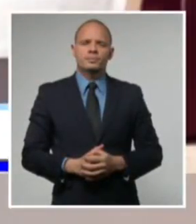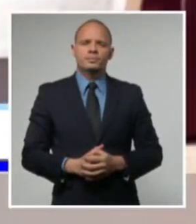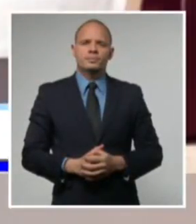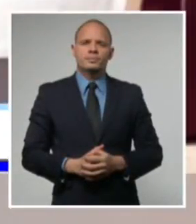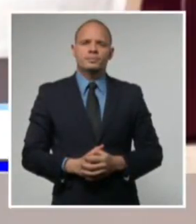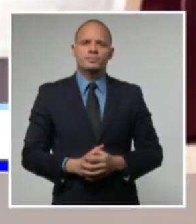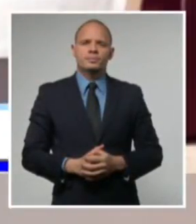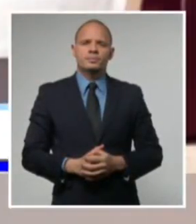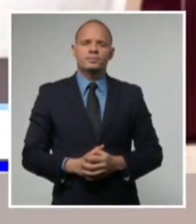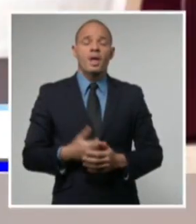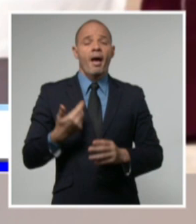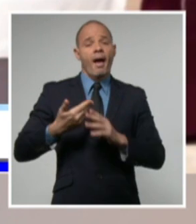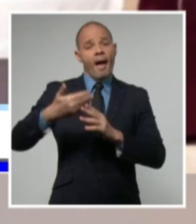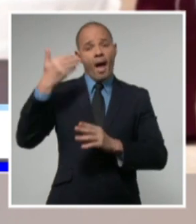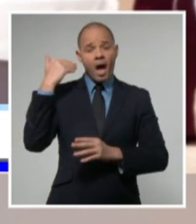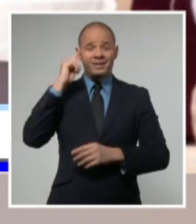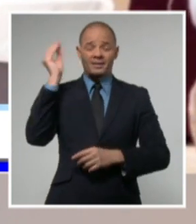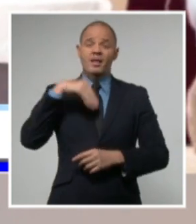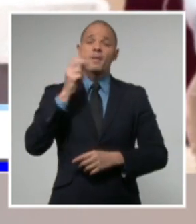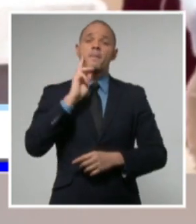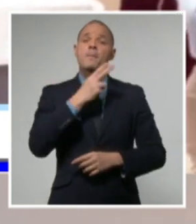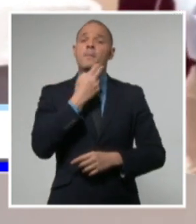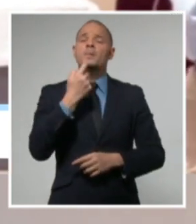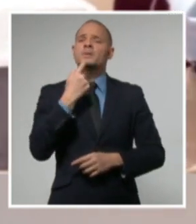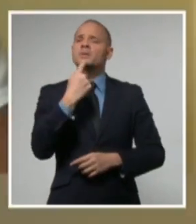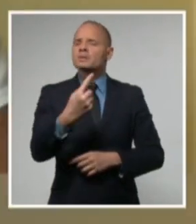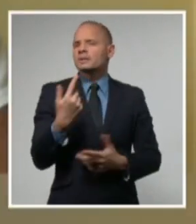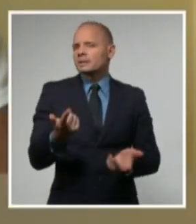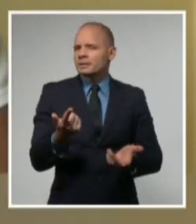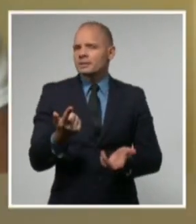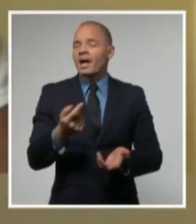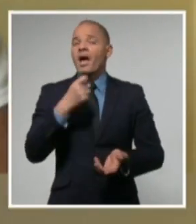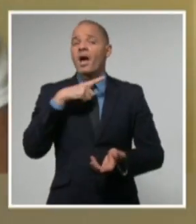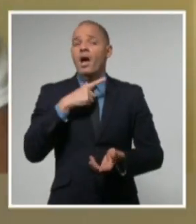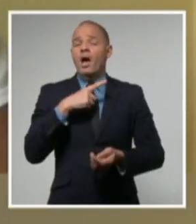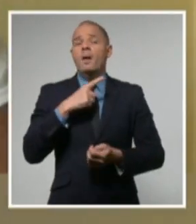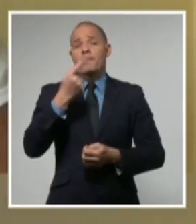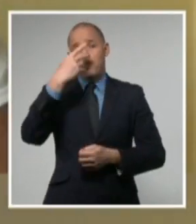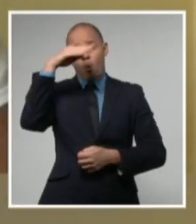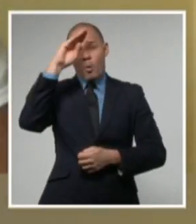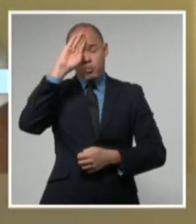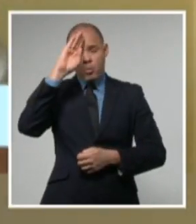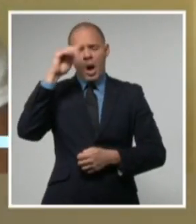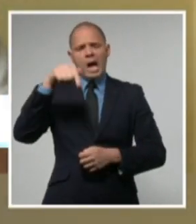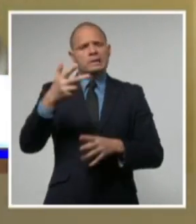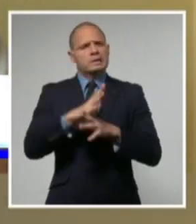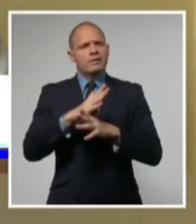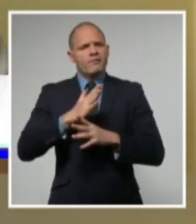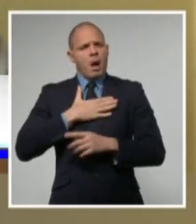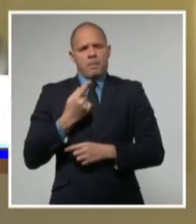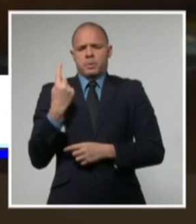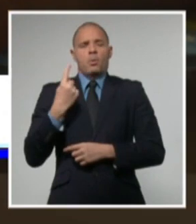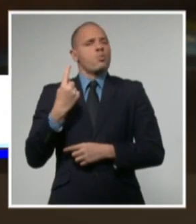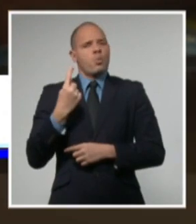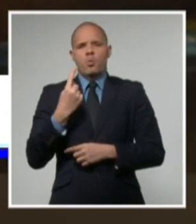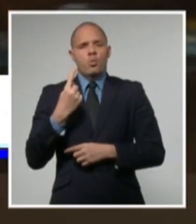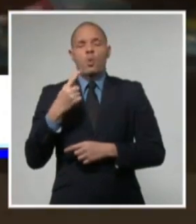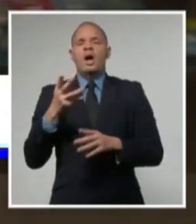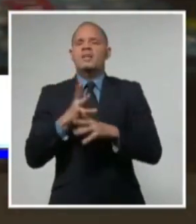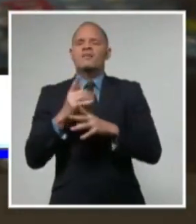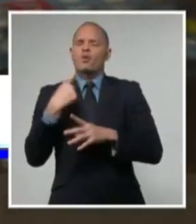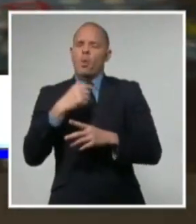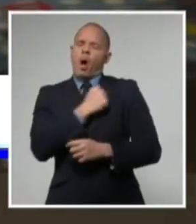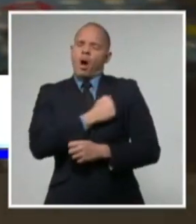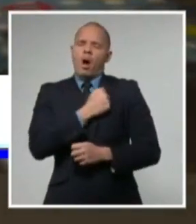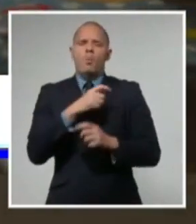alto los brigadistas del contingente Henry Riff. En ese momento yo me puse nerviosa, pero